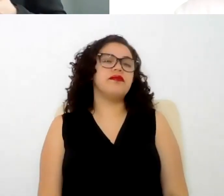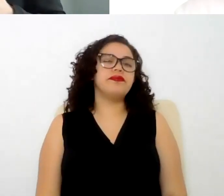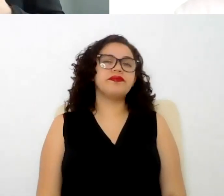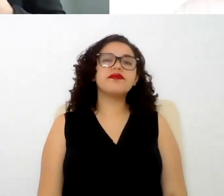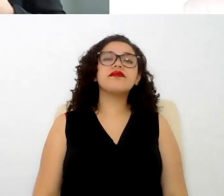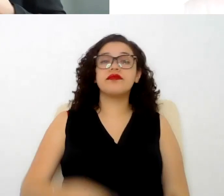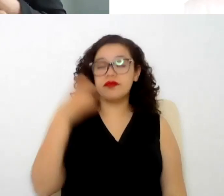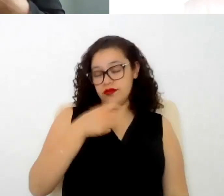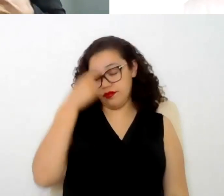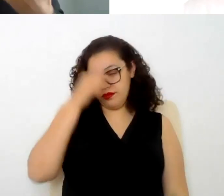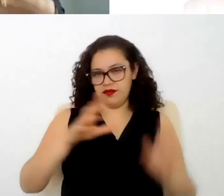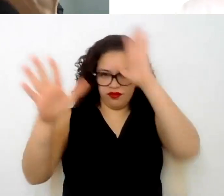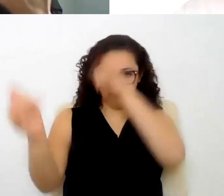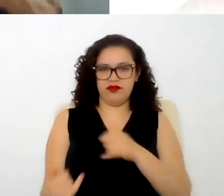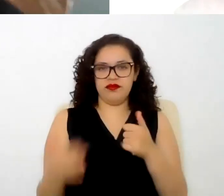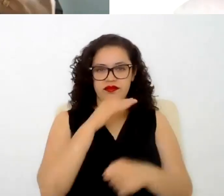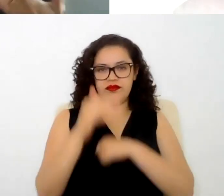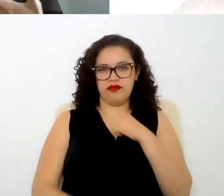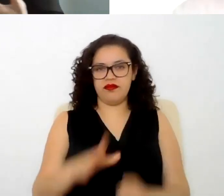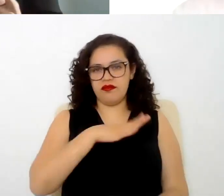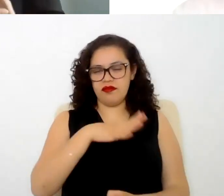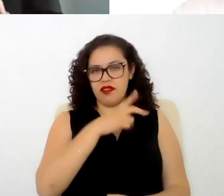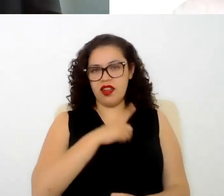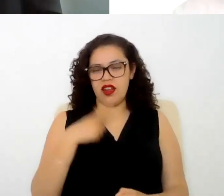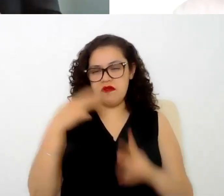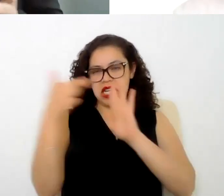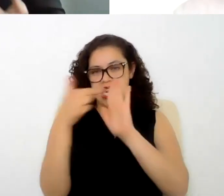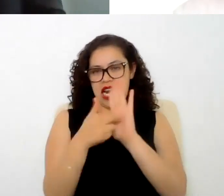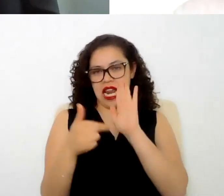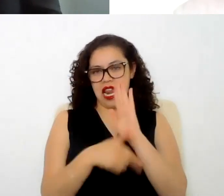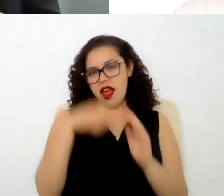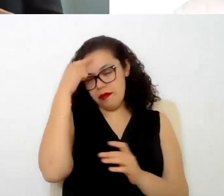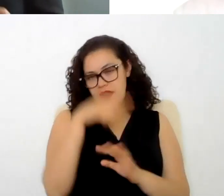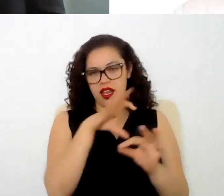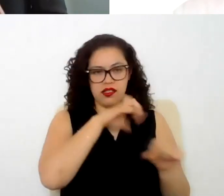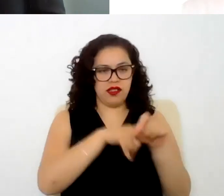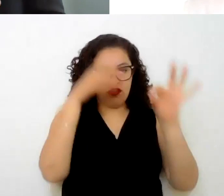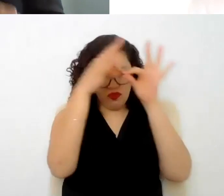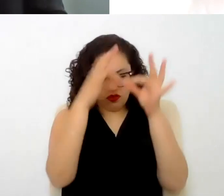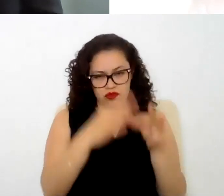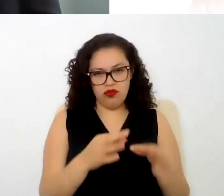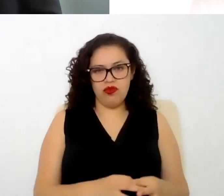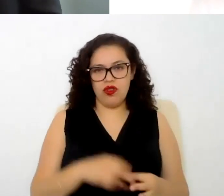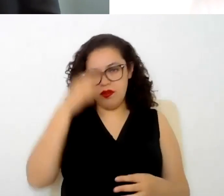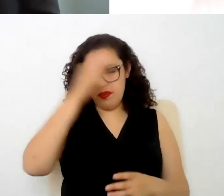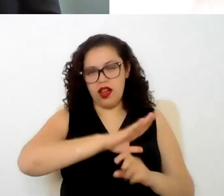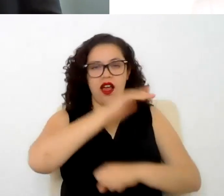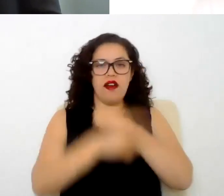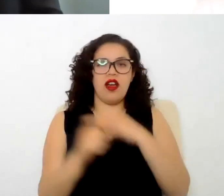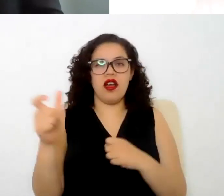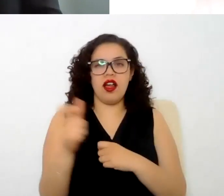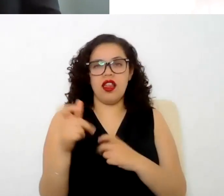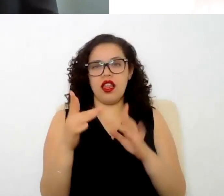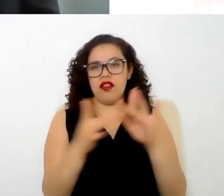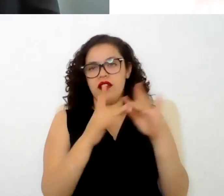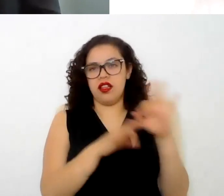convenio de terminación debe tener una serie de clausulado en el que se especifique que se va a dar por terminar la relación laboral